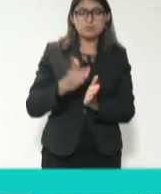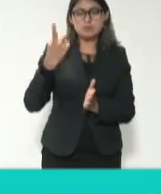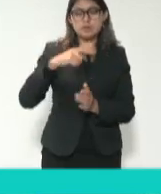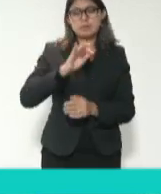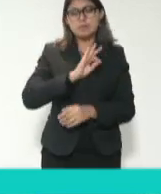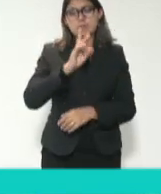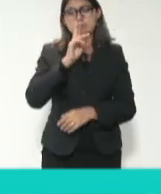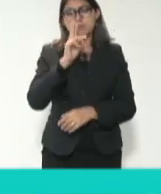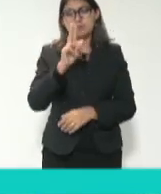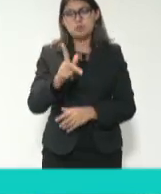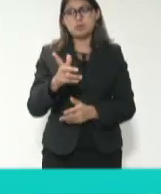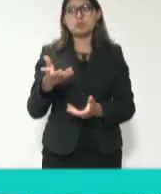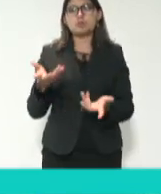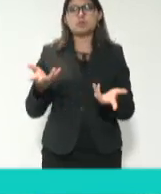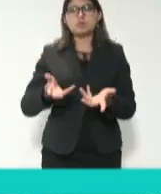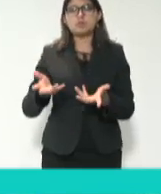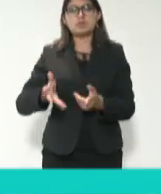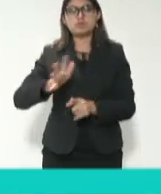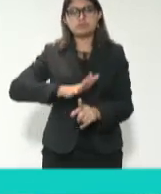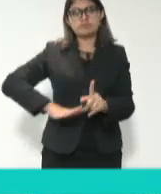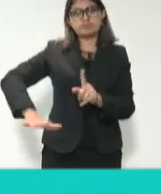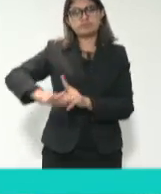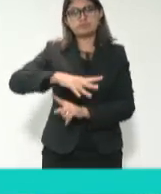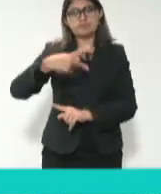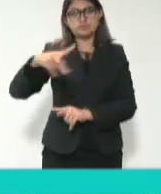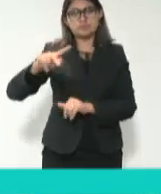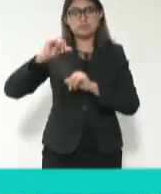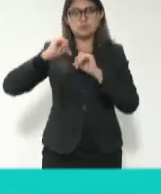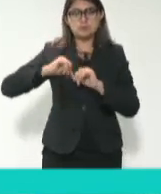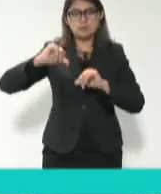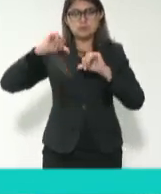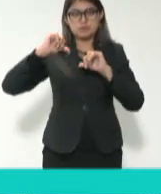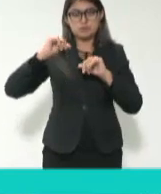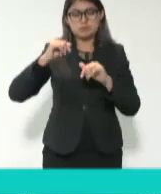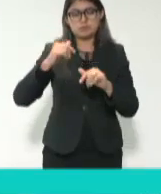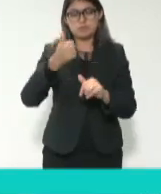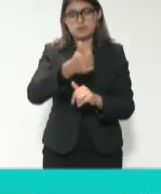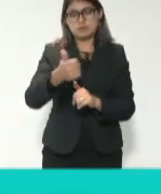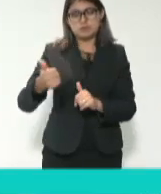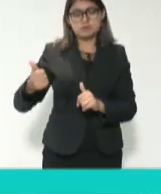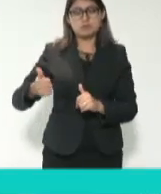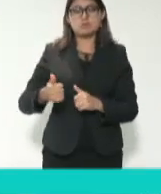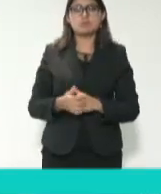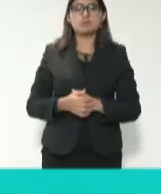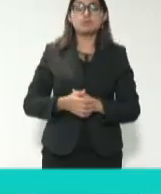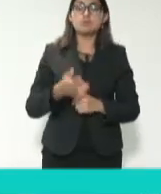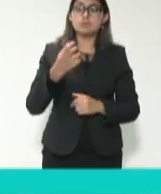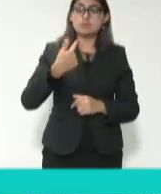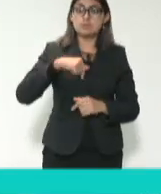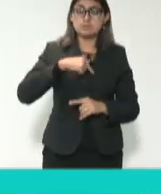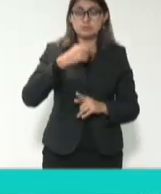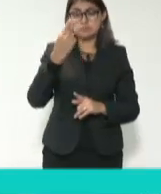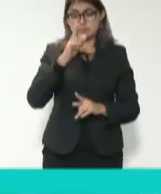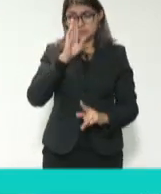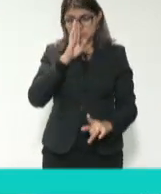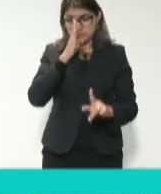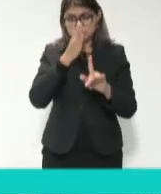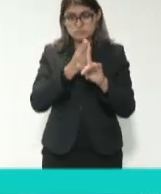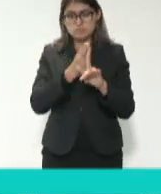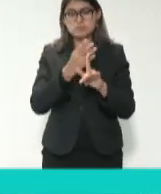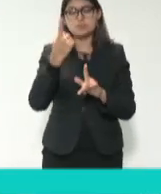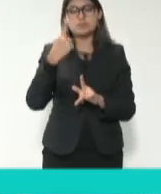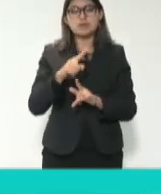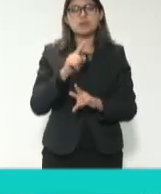dice, conducta de los servidores públicos. Esa es la parte concreta hacia donde tenemos que ir para efecto